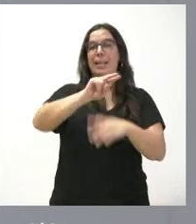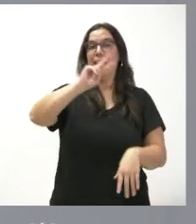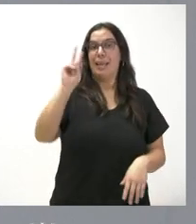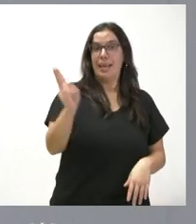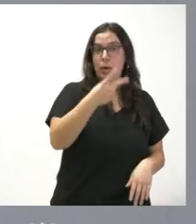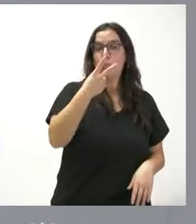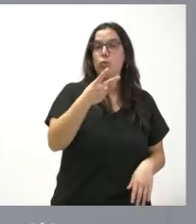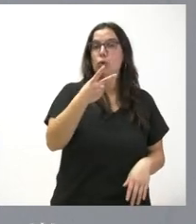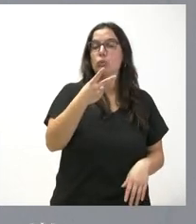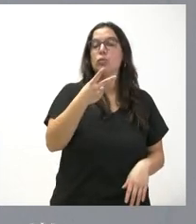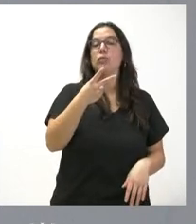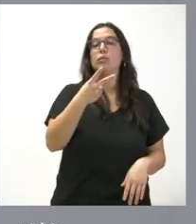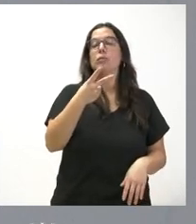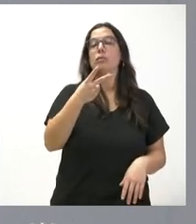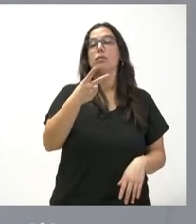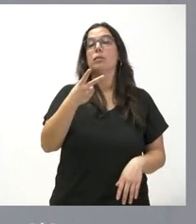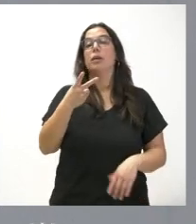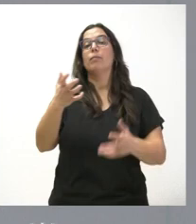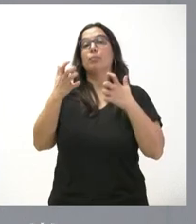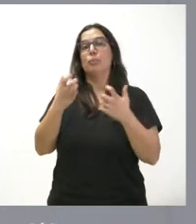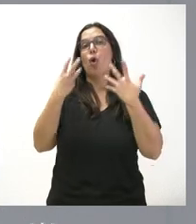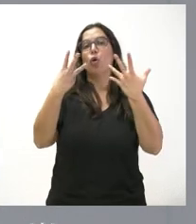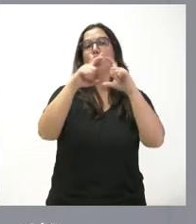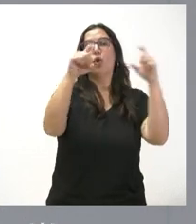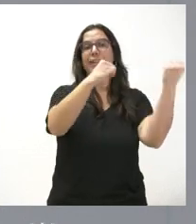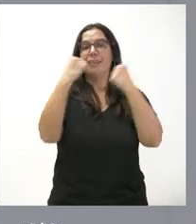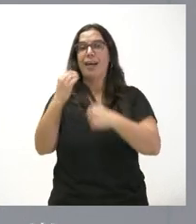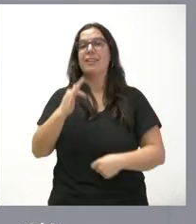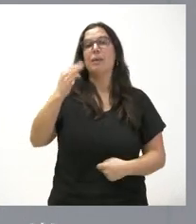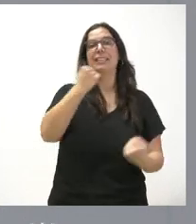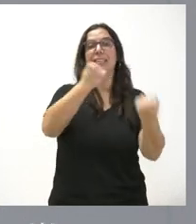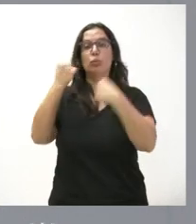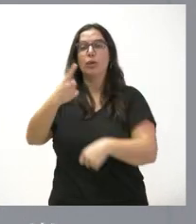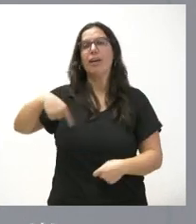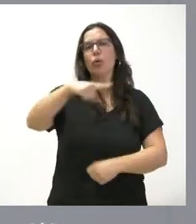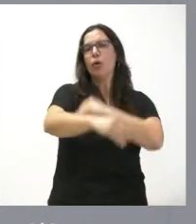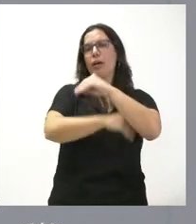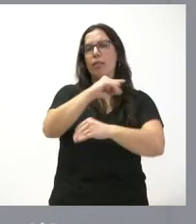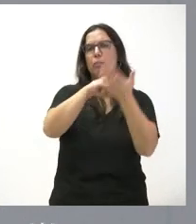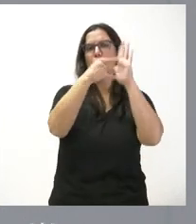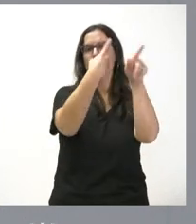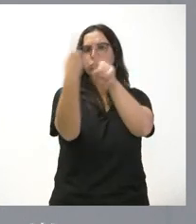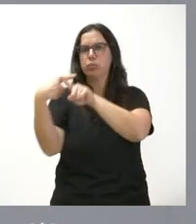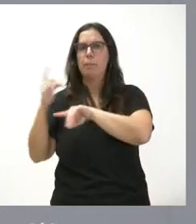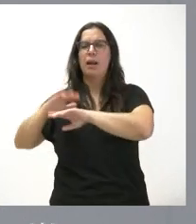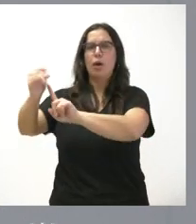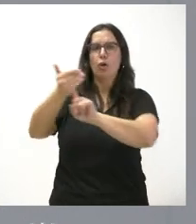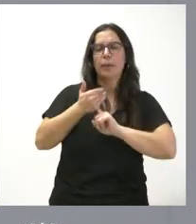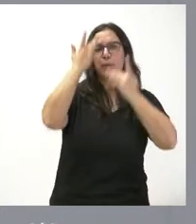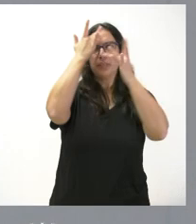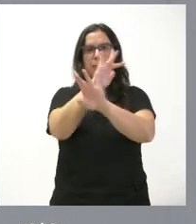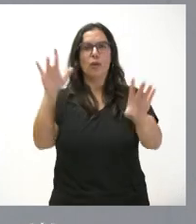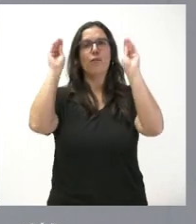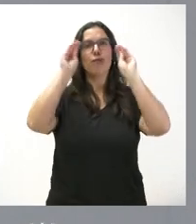y son destinatarios ocho entidades e instituciones que llevarán a cabo diferentes proyectos de acogimiento, sensibilización y